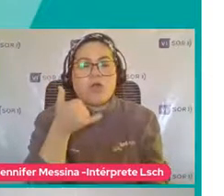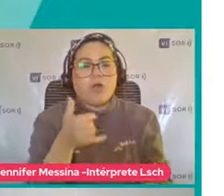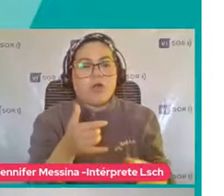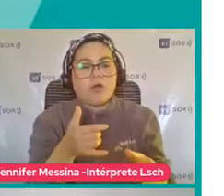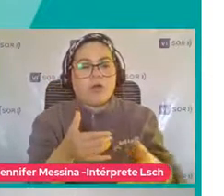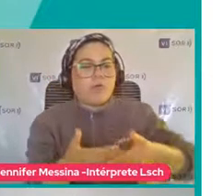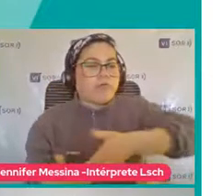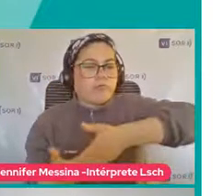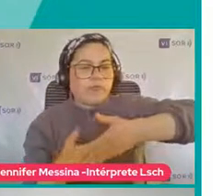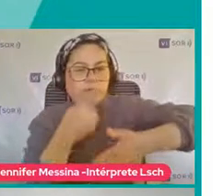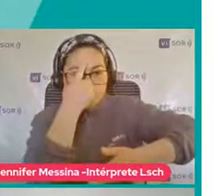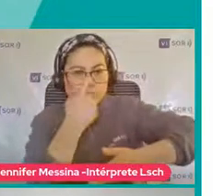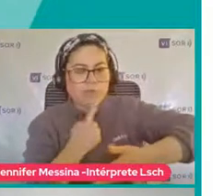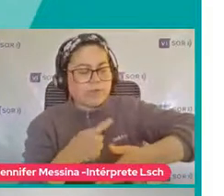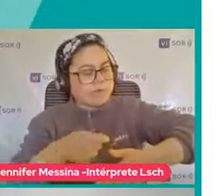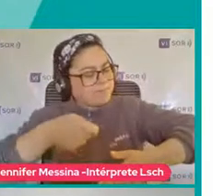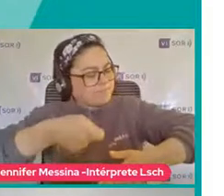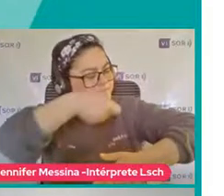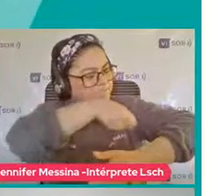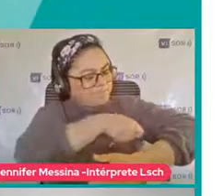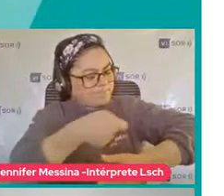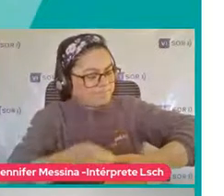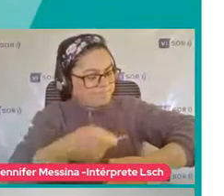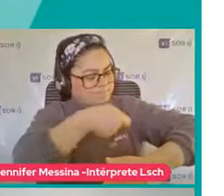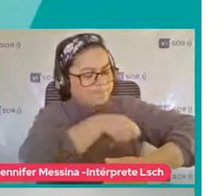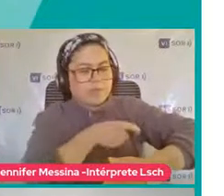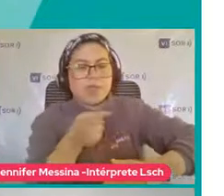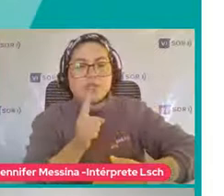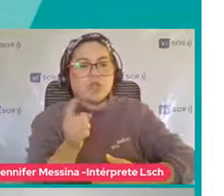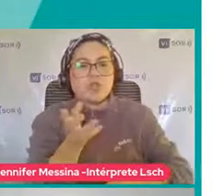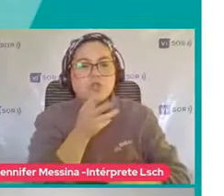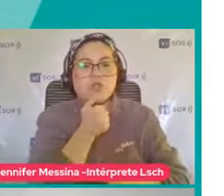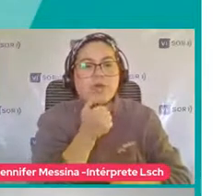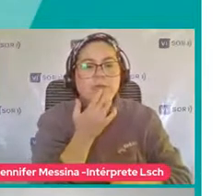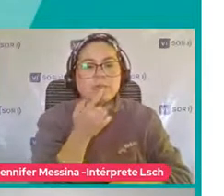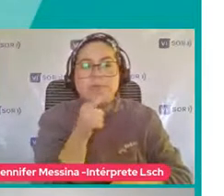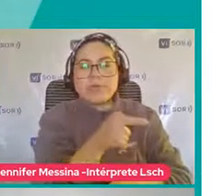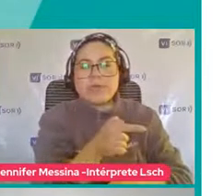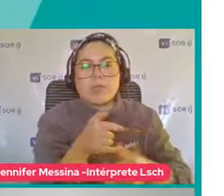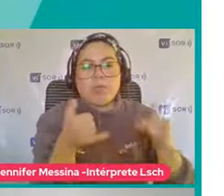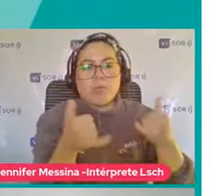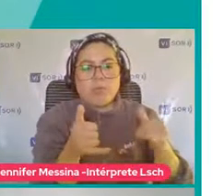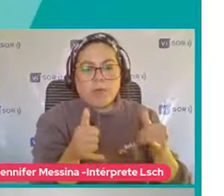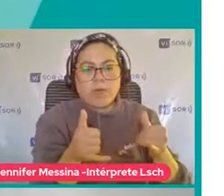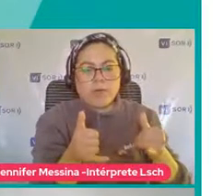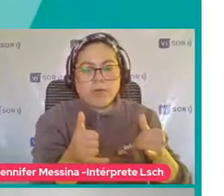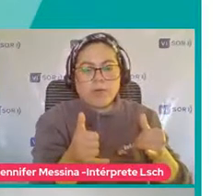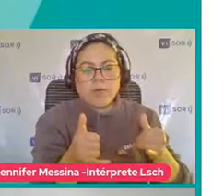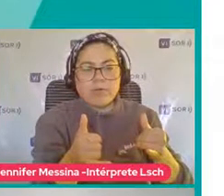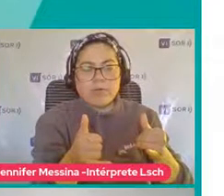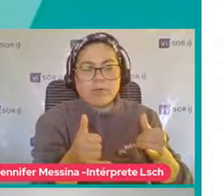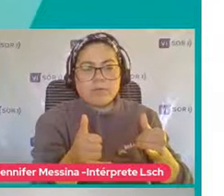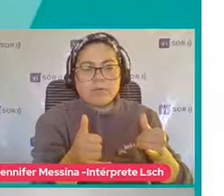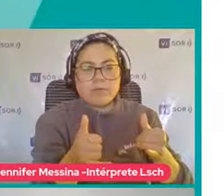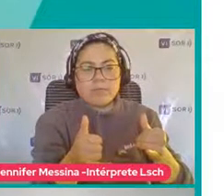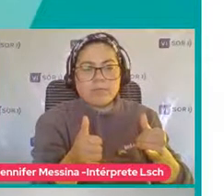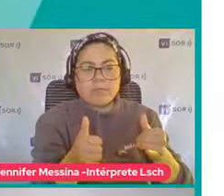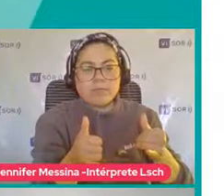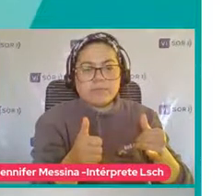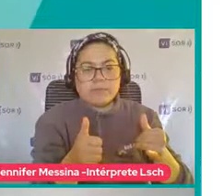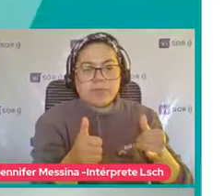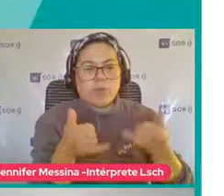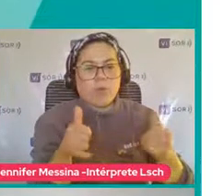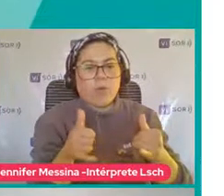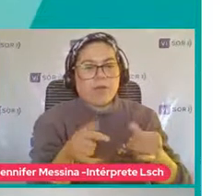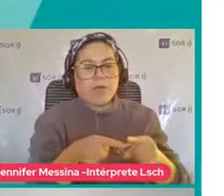En general Estas conductas No se presentan ¿Por qué? Porque son muy muy concretos Entonces El objeto que usan O bien Lo usan por partes de objetos